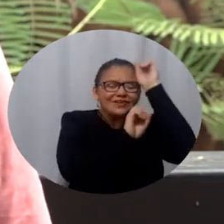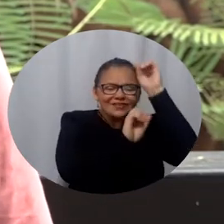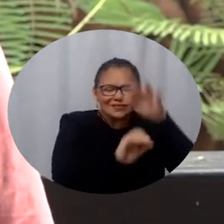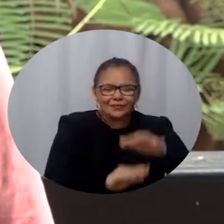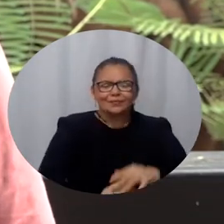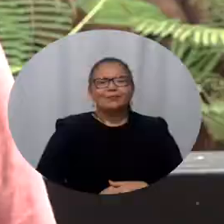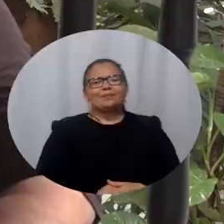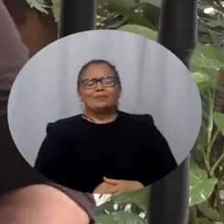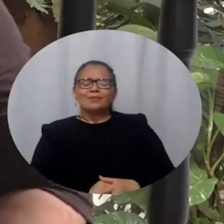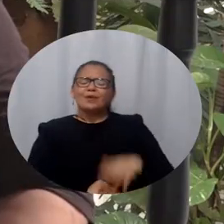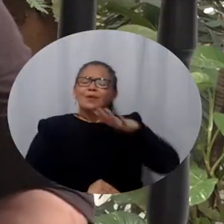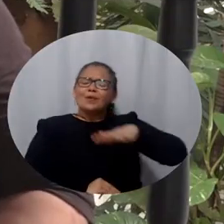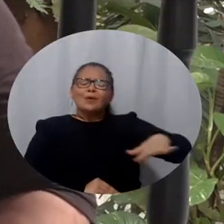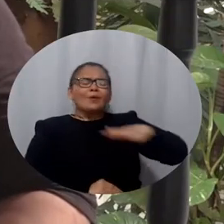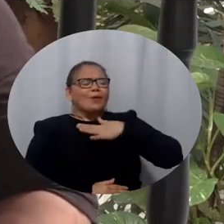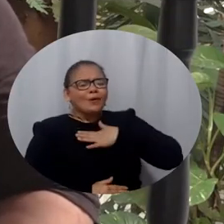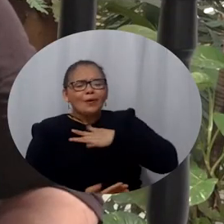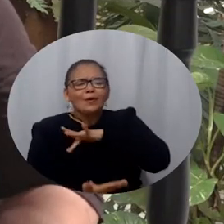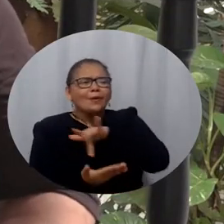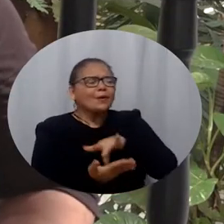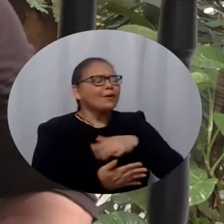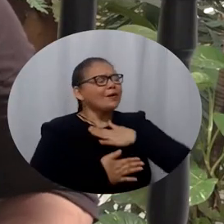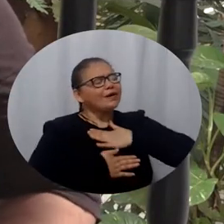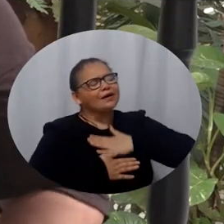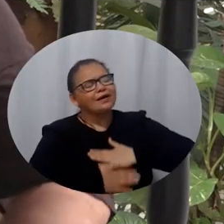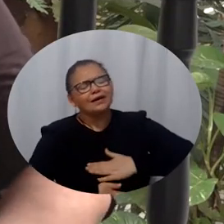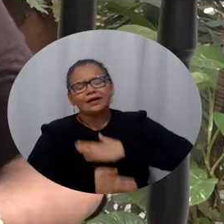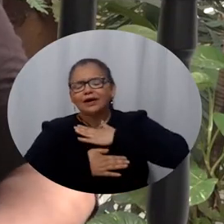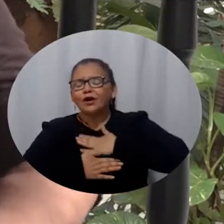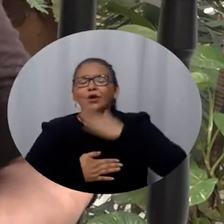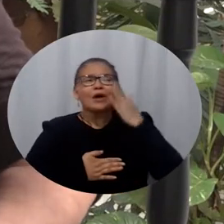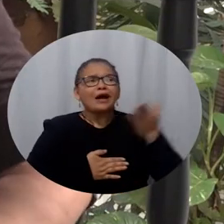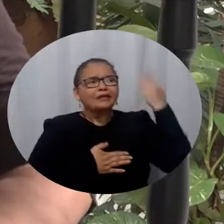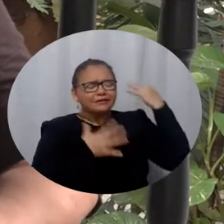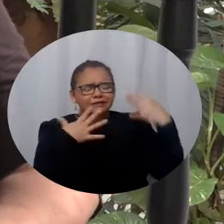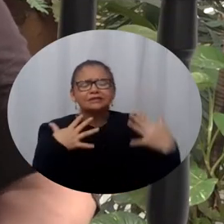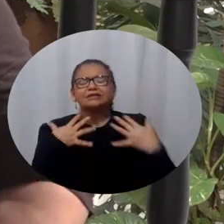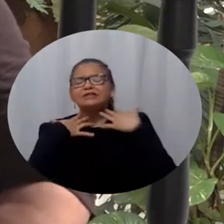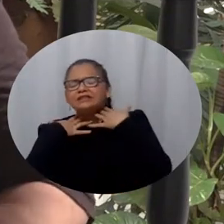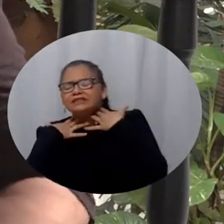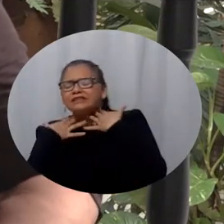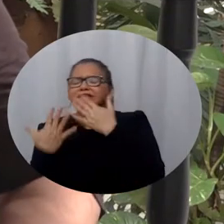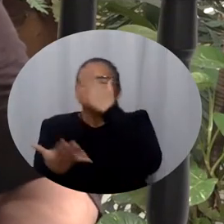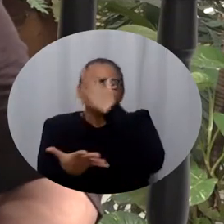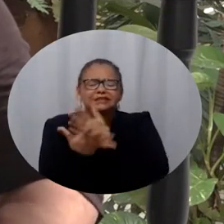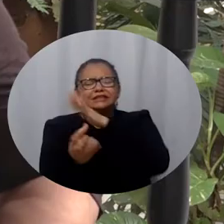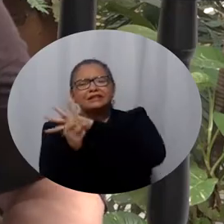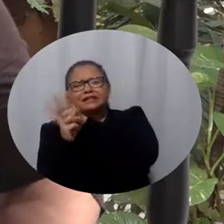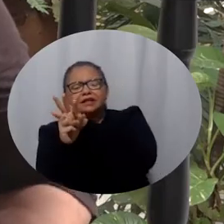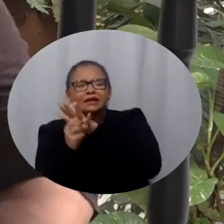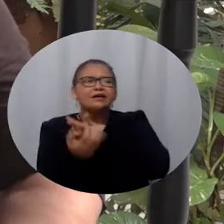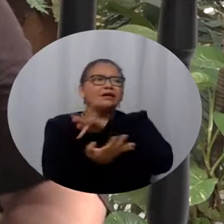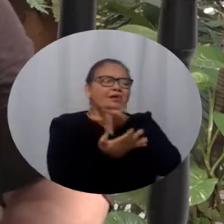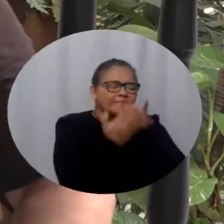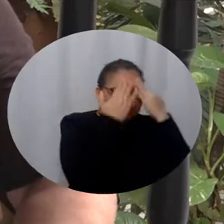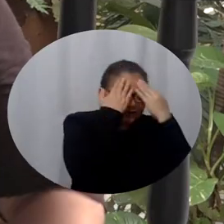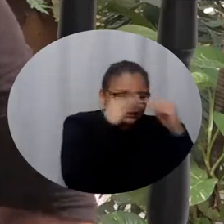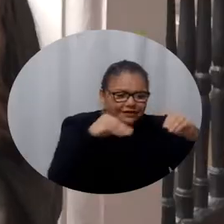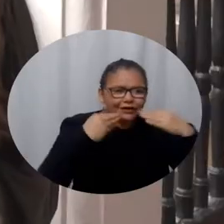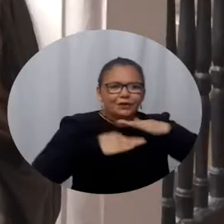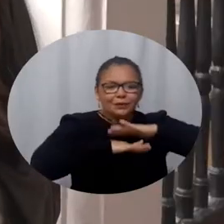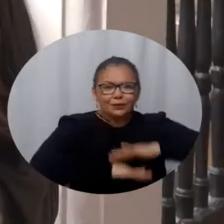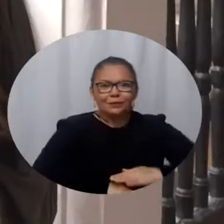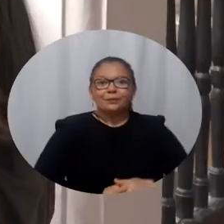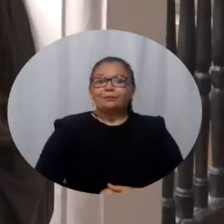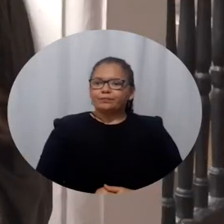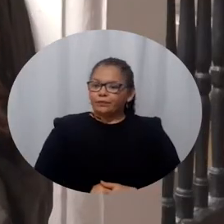tierras que Dios nos ha bendecido. Es un espacio que verdaderamente nos hacía falta, una manera también que nos sirve para distensionarnos de toda esta situación de la pandemia.